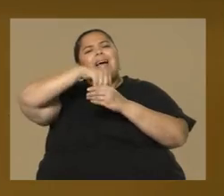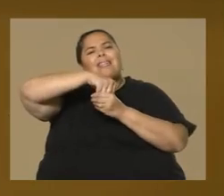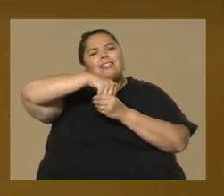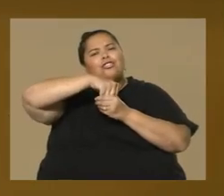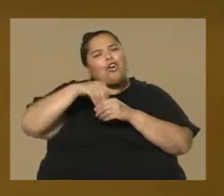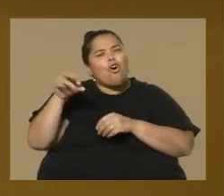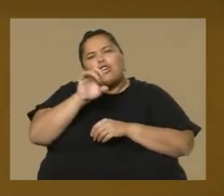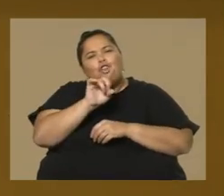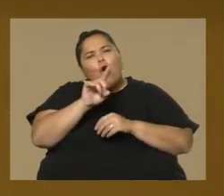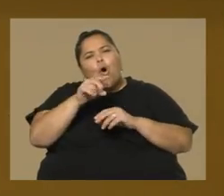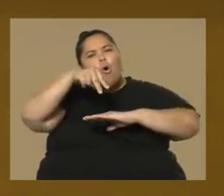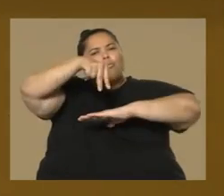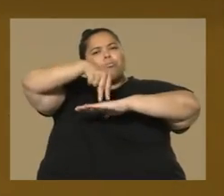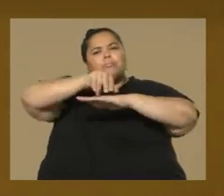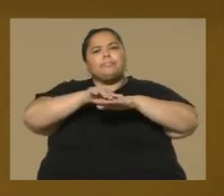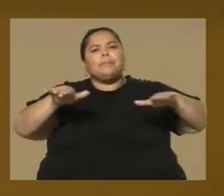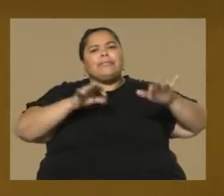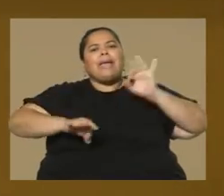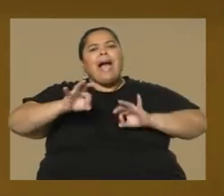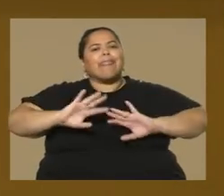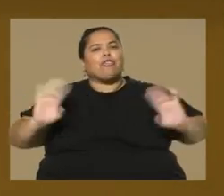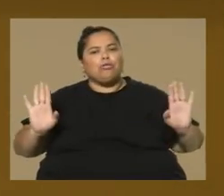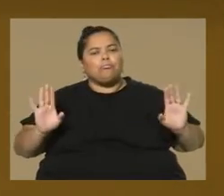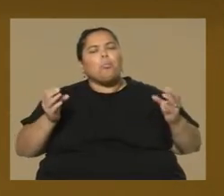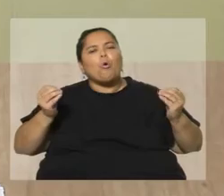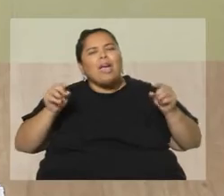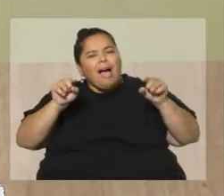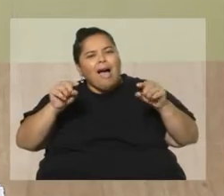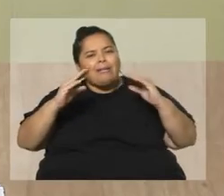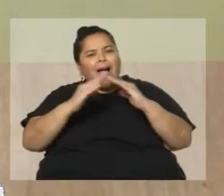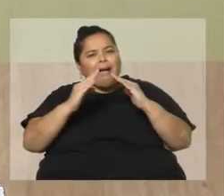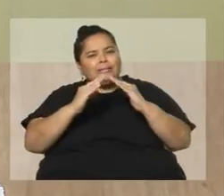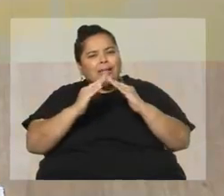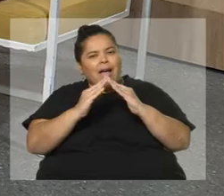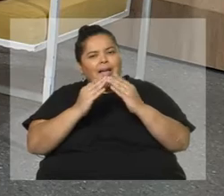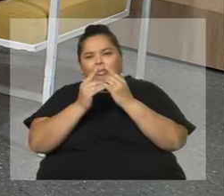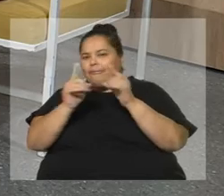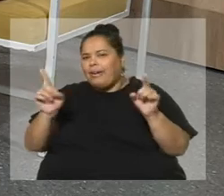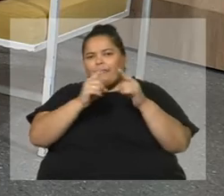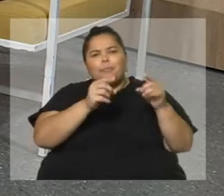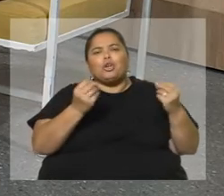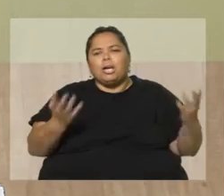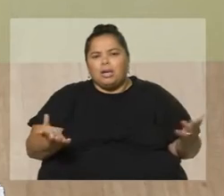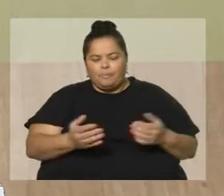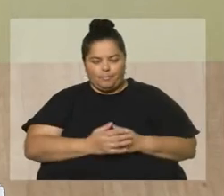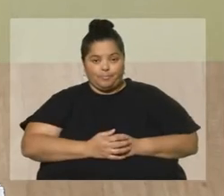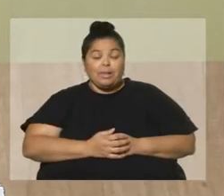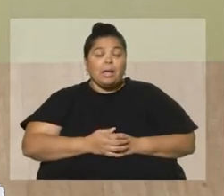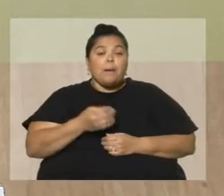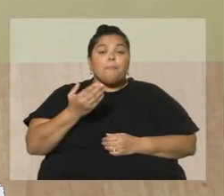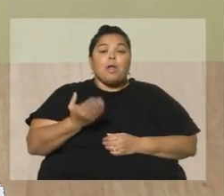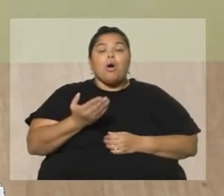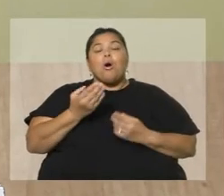cotidiano? ¿Por qué decidir hacerlo allí? Y no en una sala convencional. Y en una sala, claro. Y bueno,